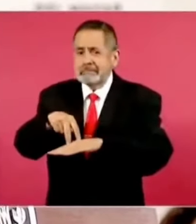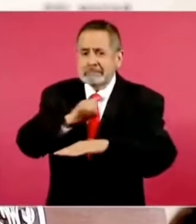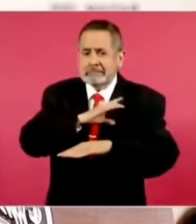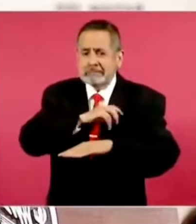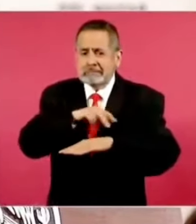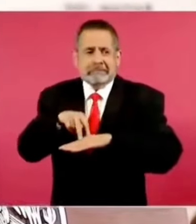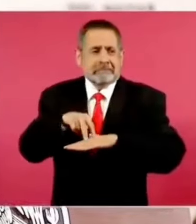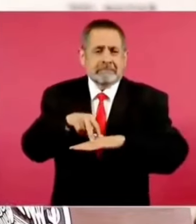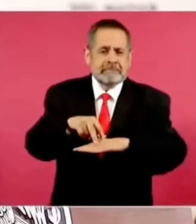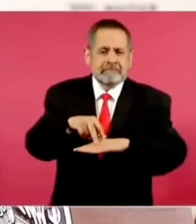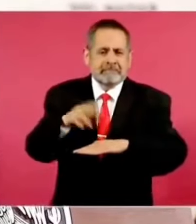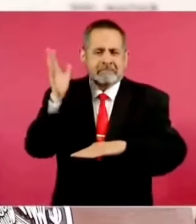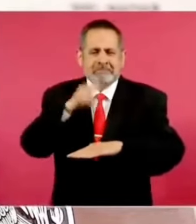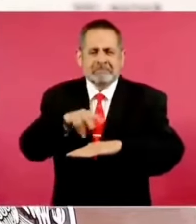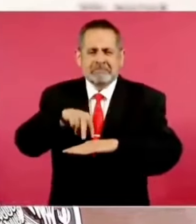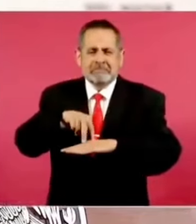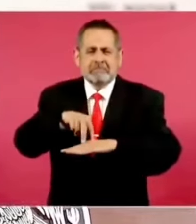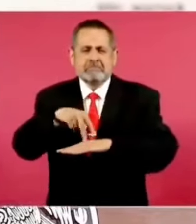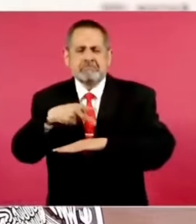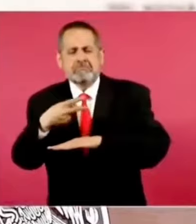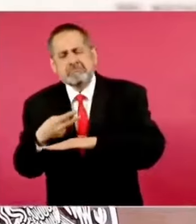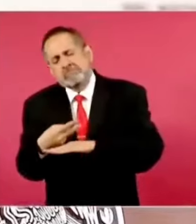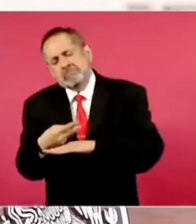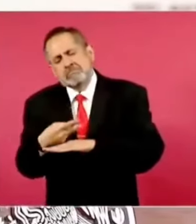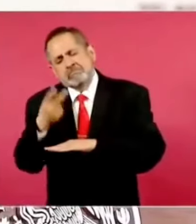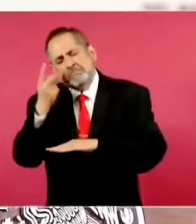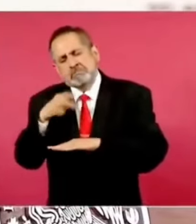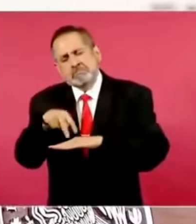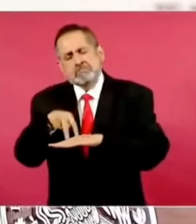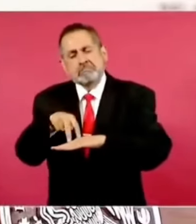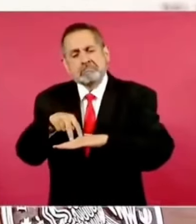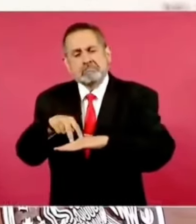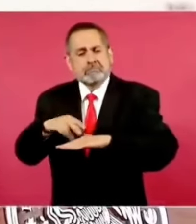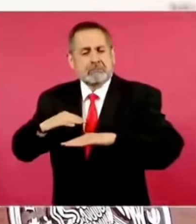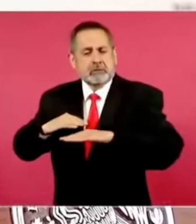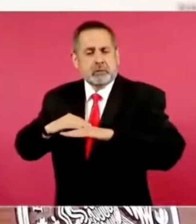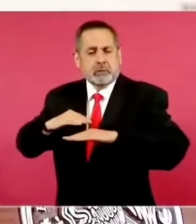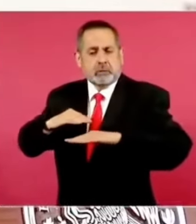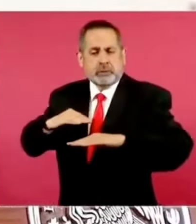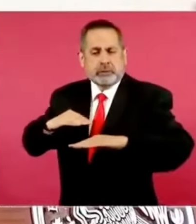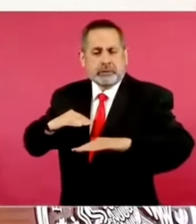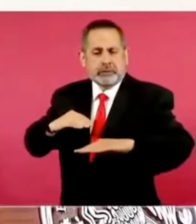Y ya pasó el viento y volvió el pedazo de tierra a la orilla.